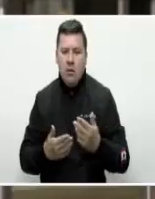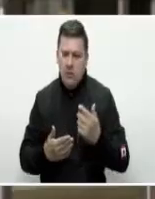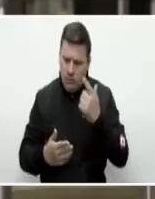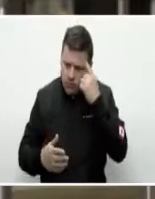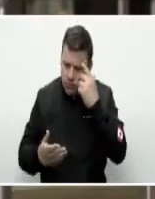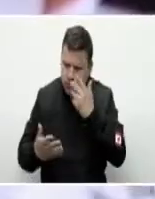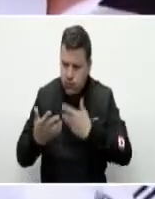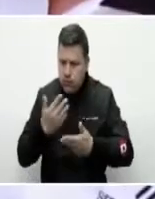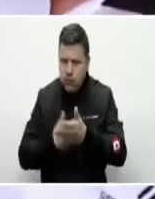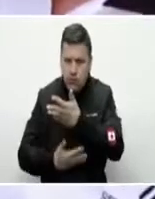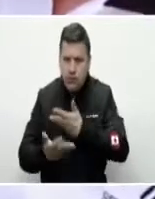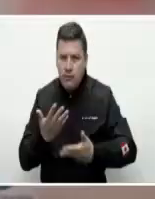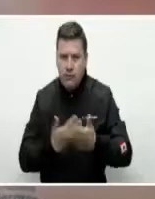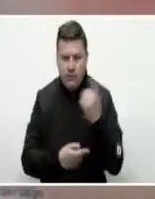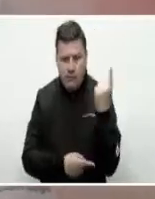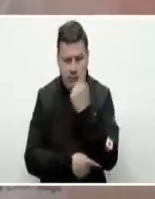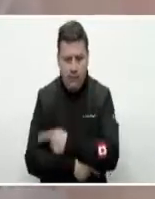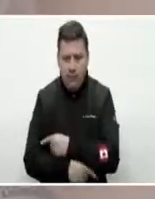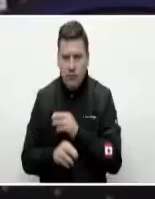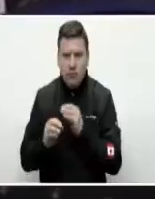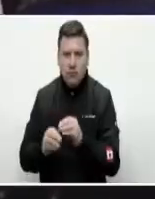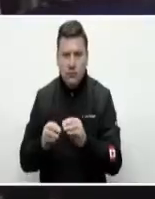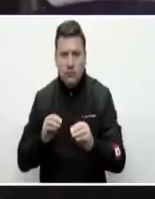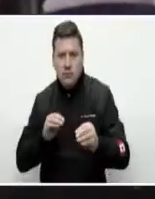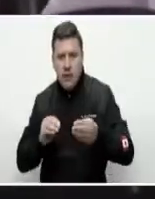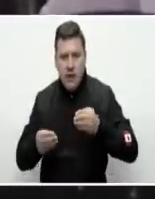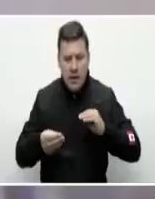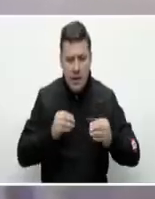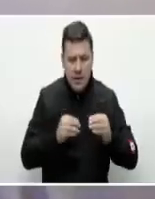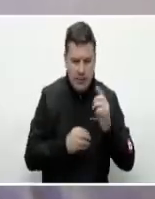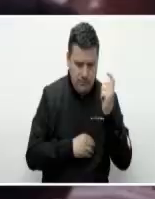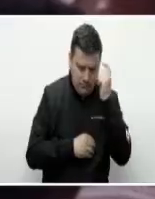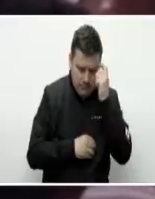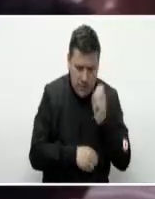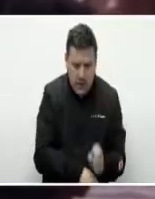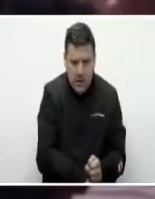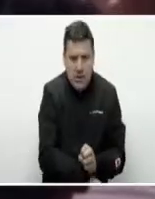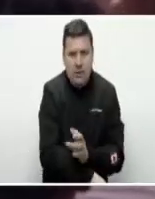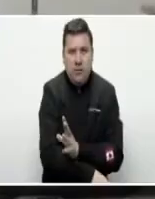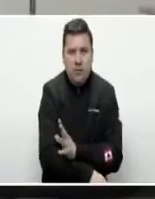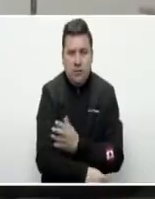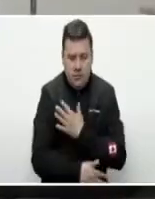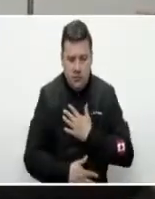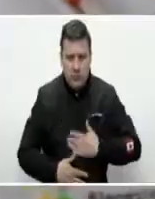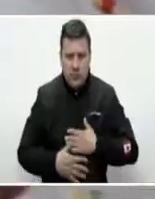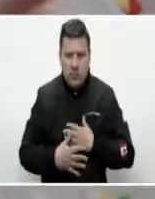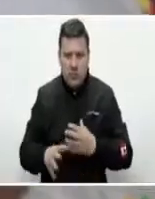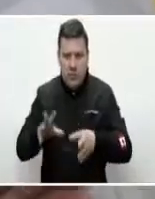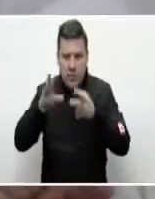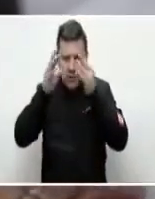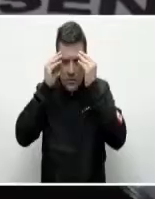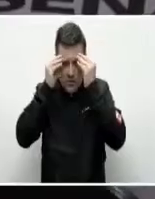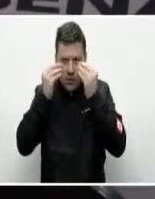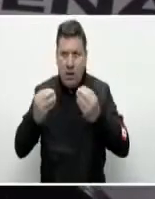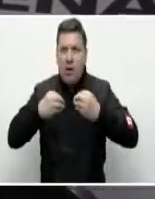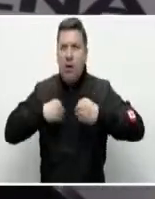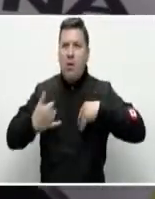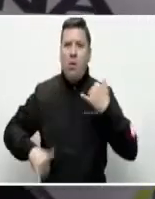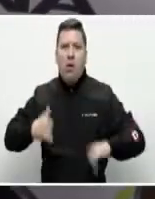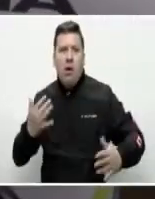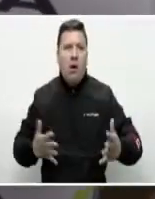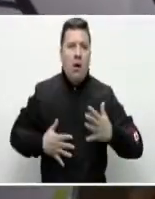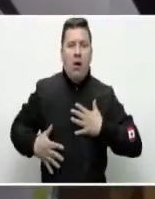pero también formarlos en competencias blandas, en inteligencia emocional para que nuestros aprendices no solamente